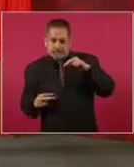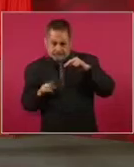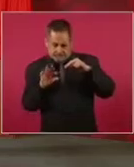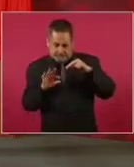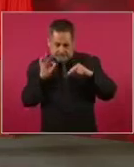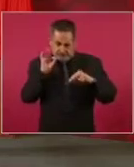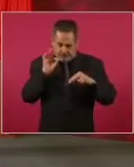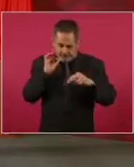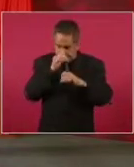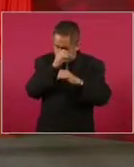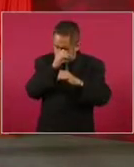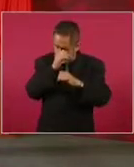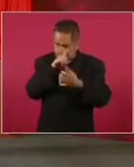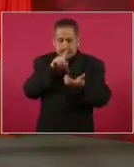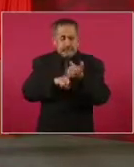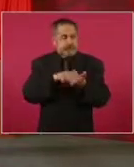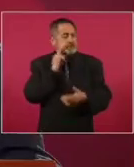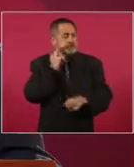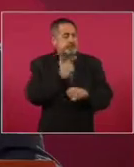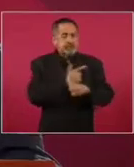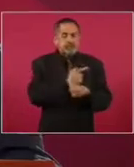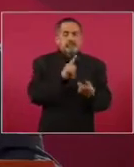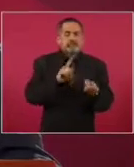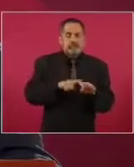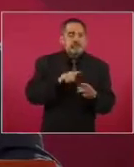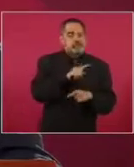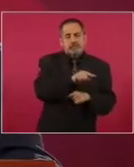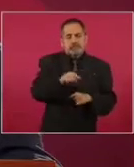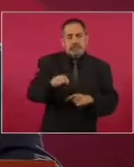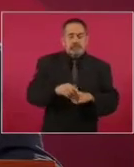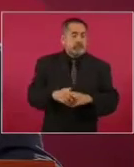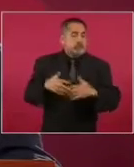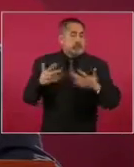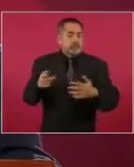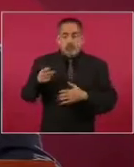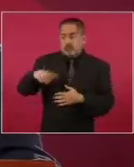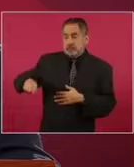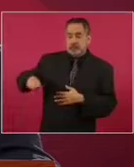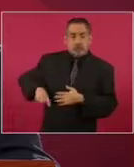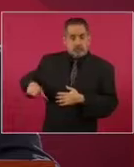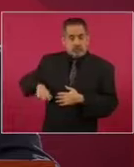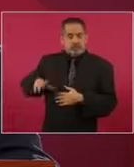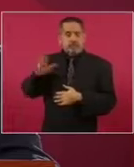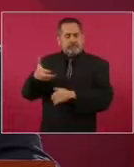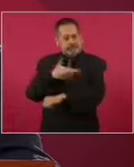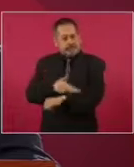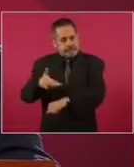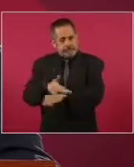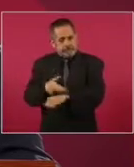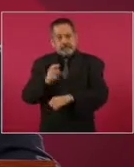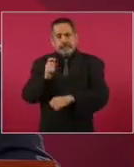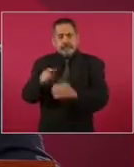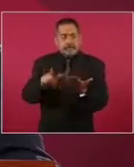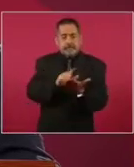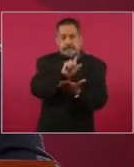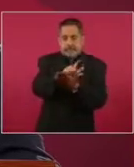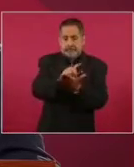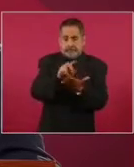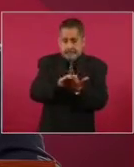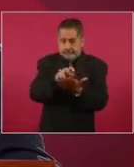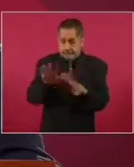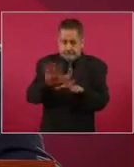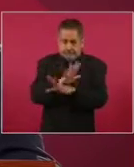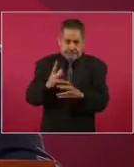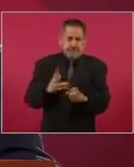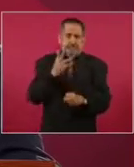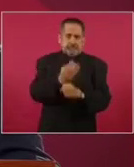El paso más significativo que se ha dado por parte del gobierno es la reforma a la ley que permite la creación